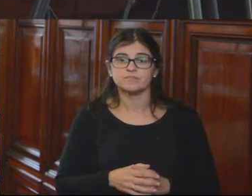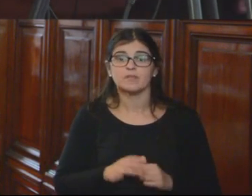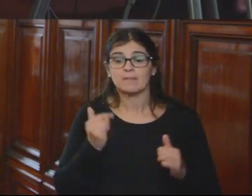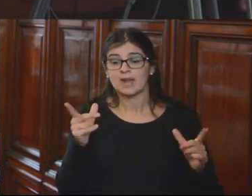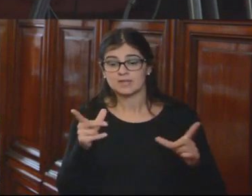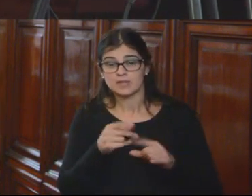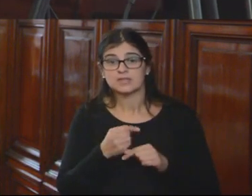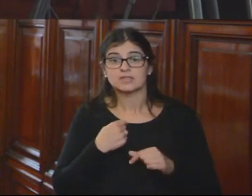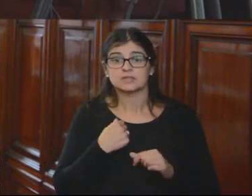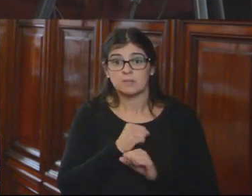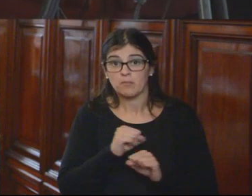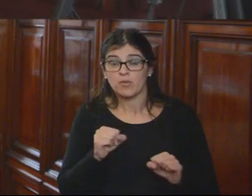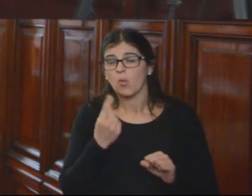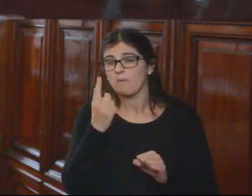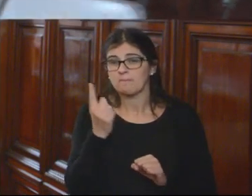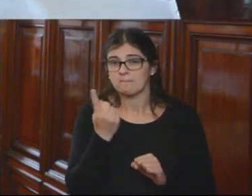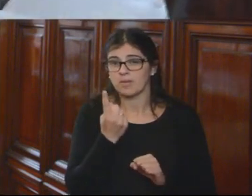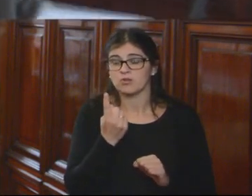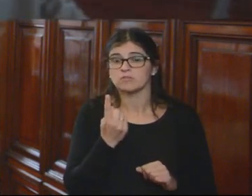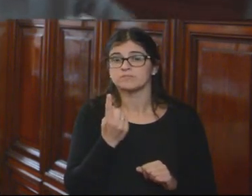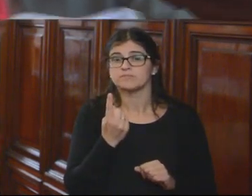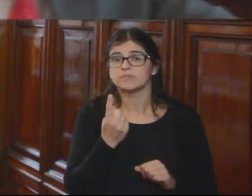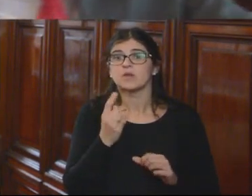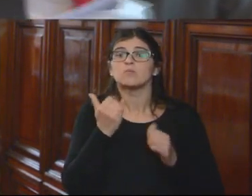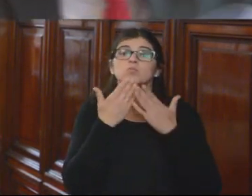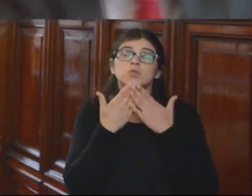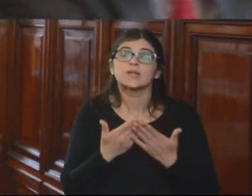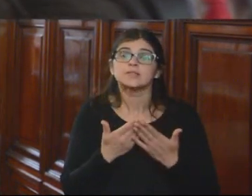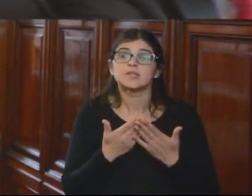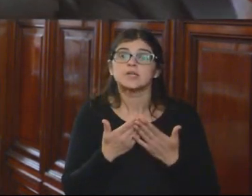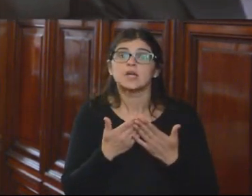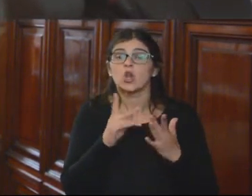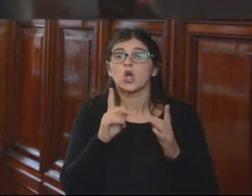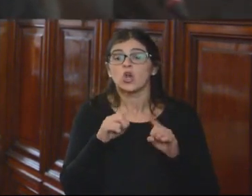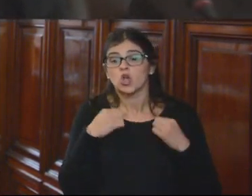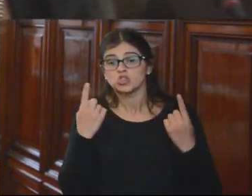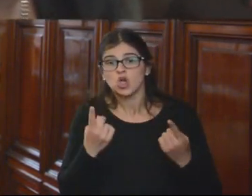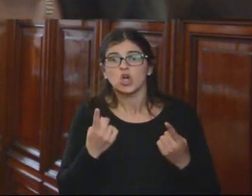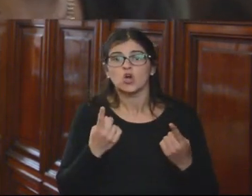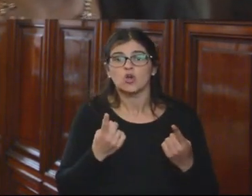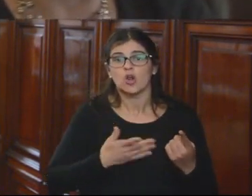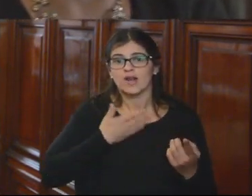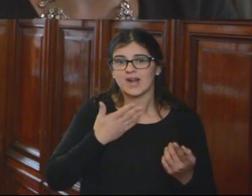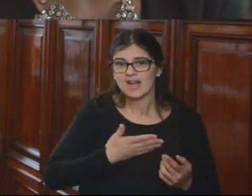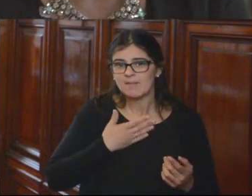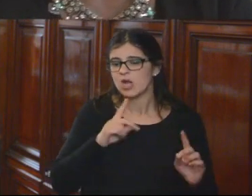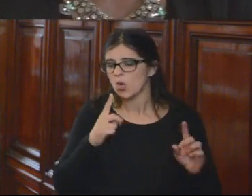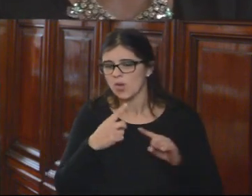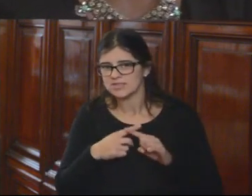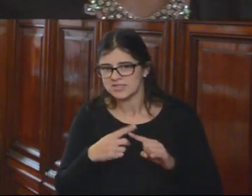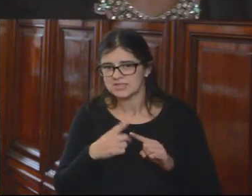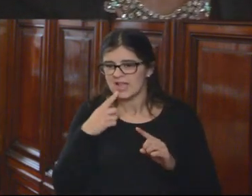cerrar, si me permite, un minuto. Muchas gracias. No es que nosotros estemos reclamando que no exista la